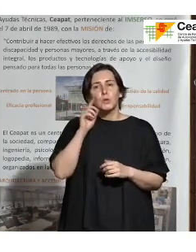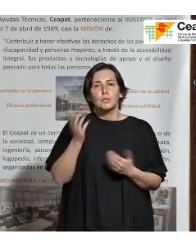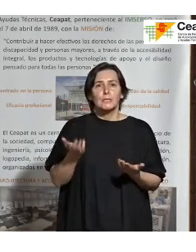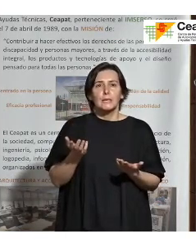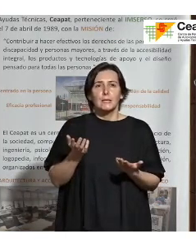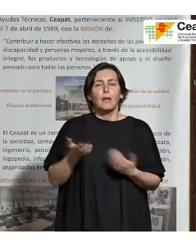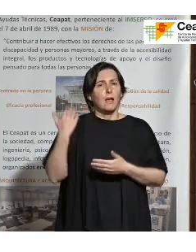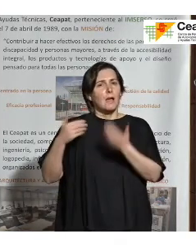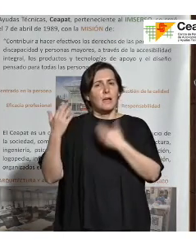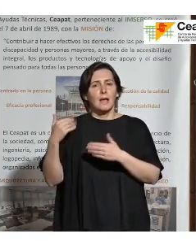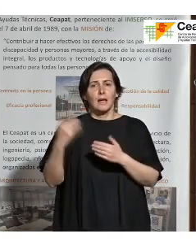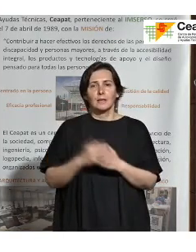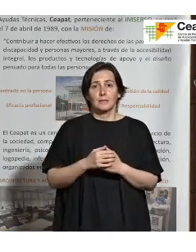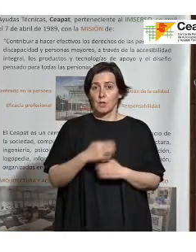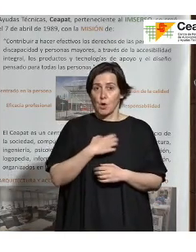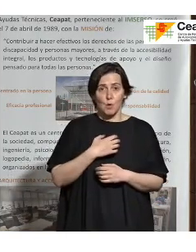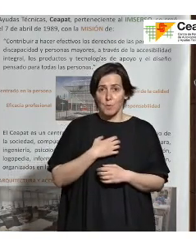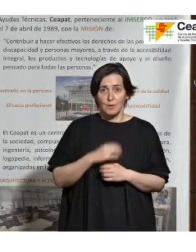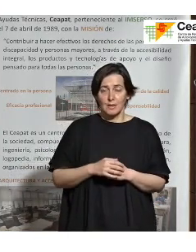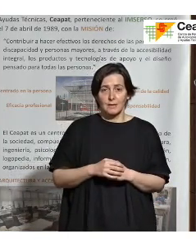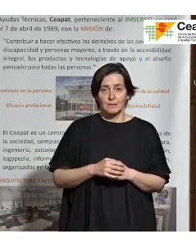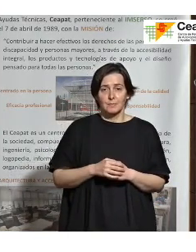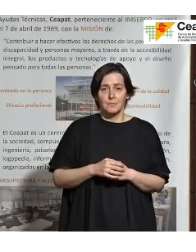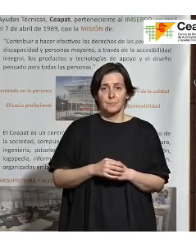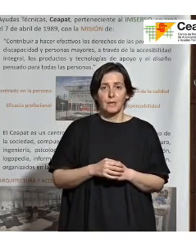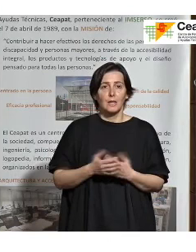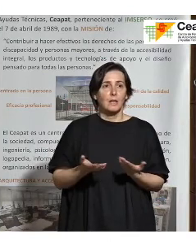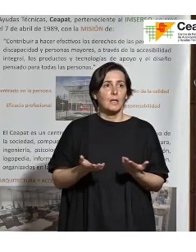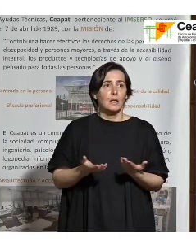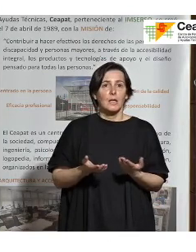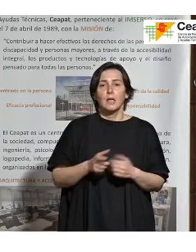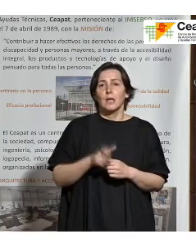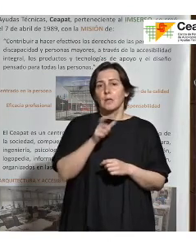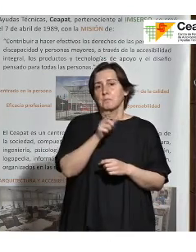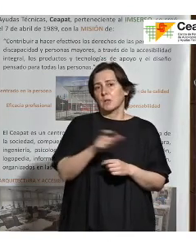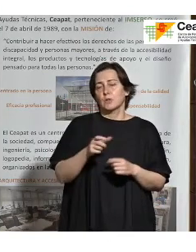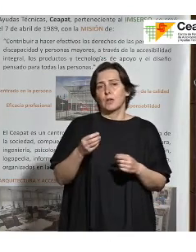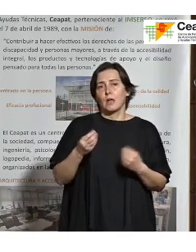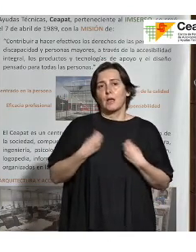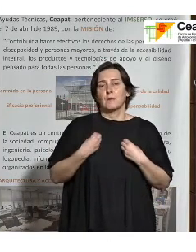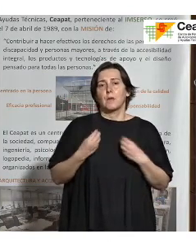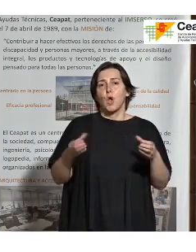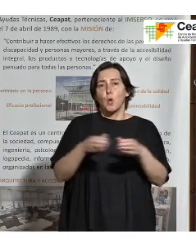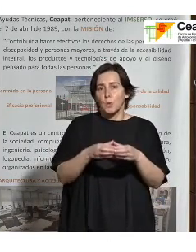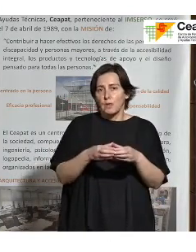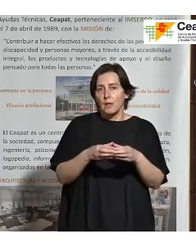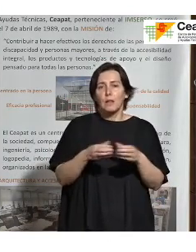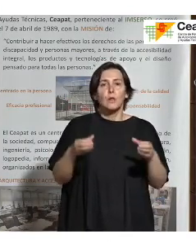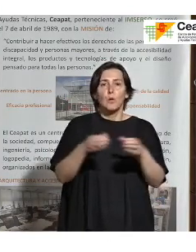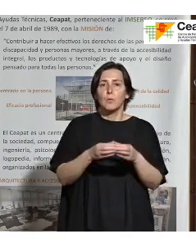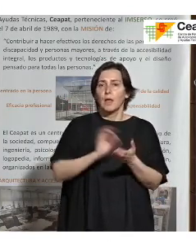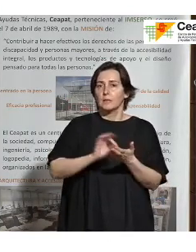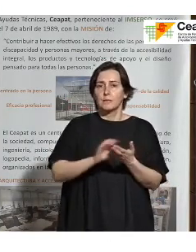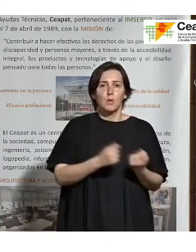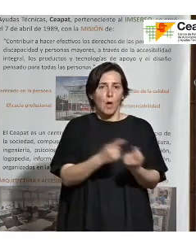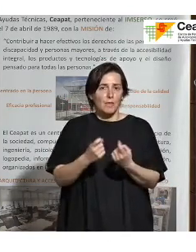en tiempos no se podía, es decir, tú vivías en una comunidad, la comunidad necesitaba un servicio